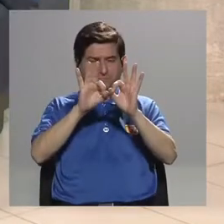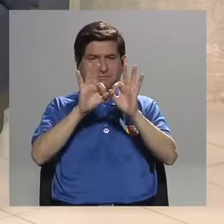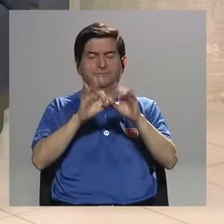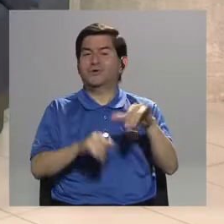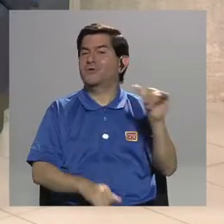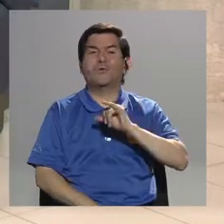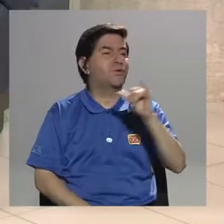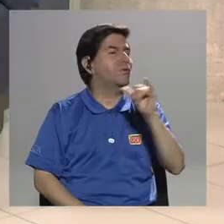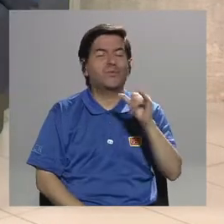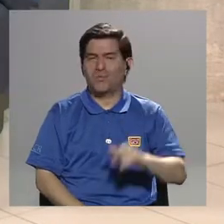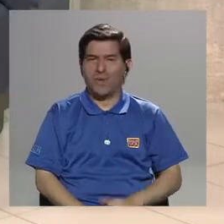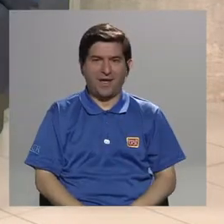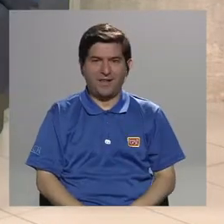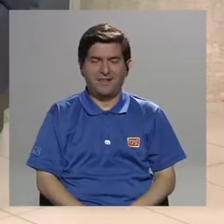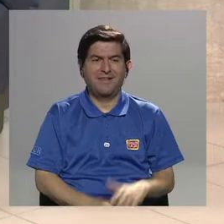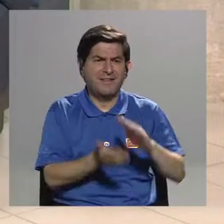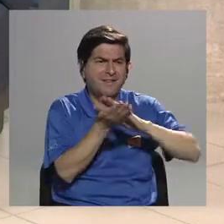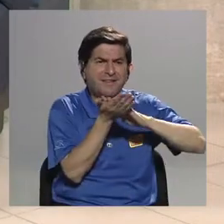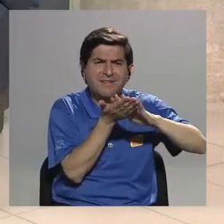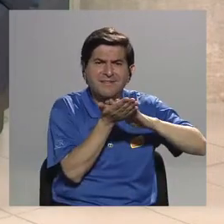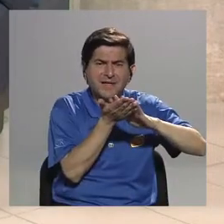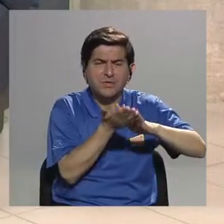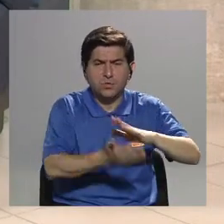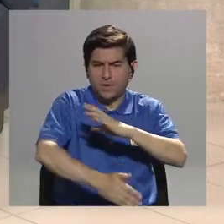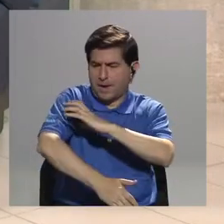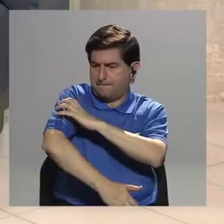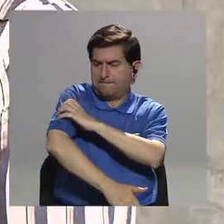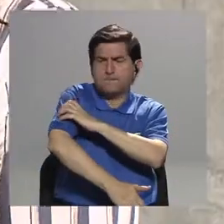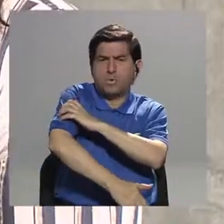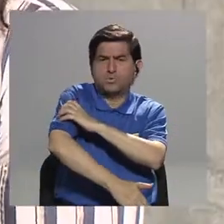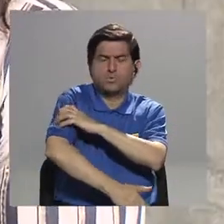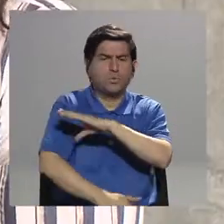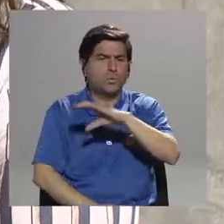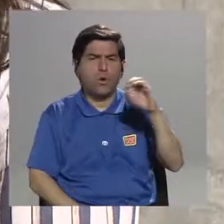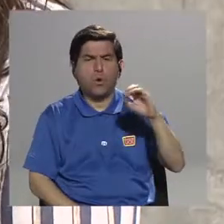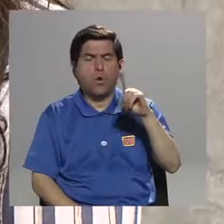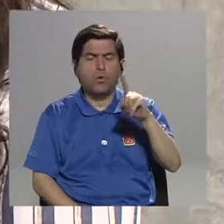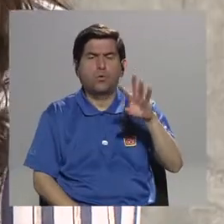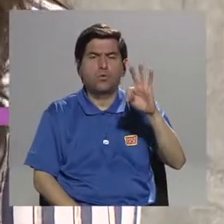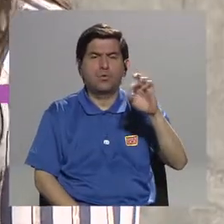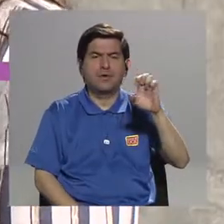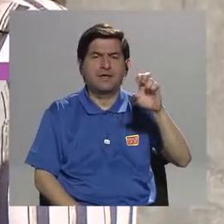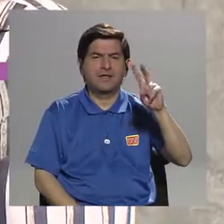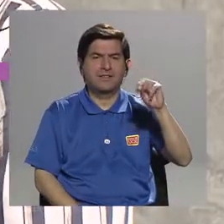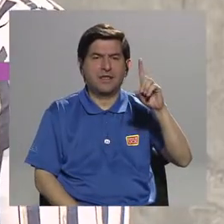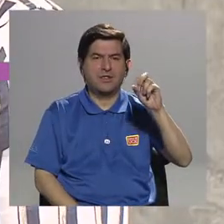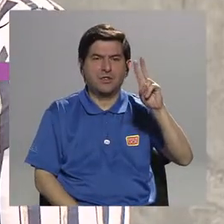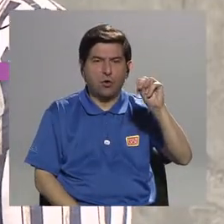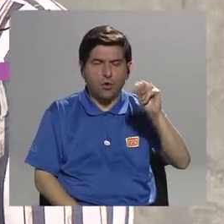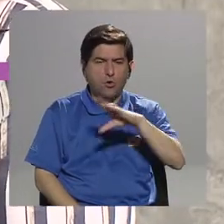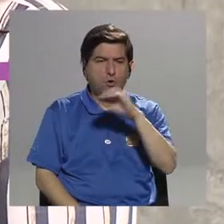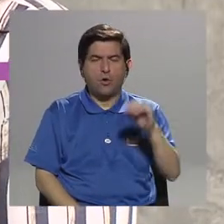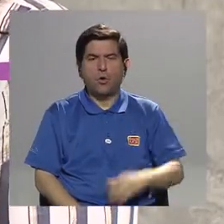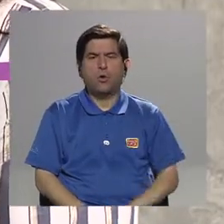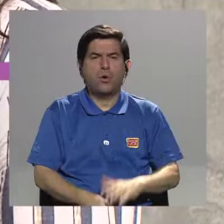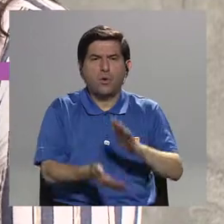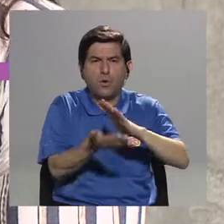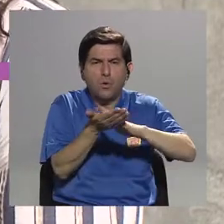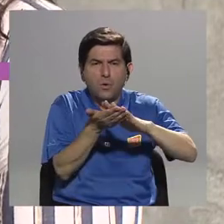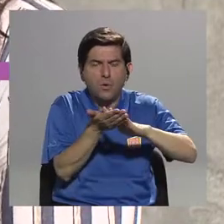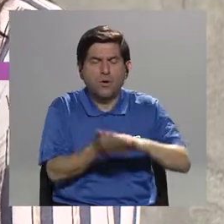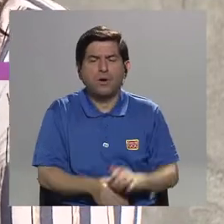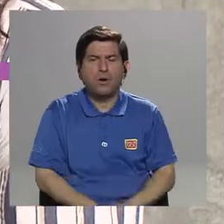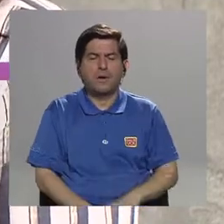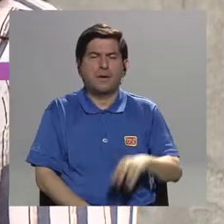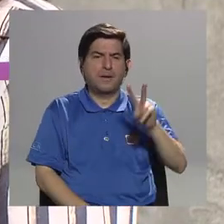textura de un músculo que la textura de un tendón, no es igual cómo se palpa una arteria, cómo se palpa una vena, ¿verdad? Y cómo